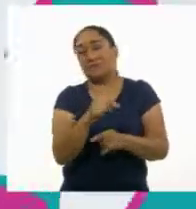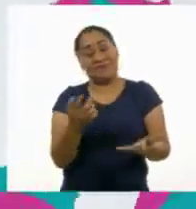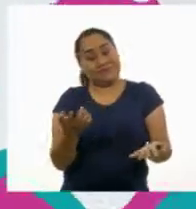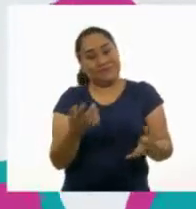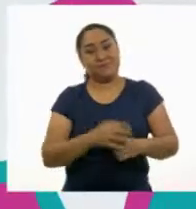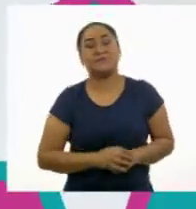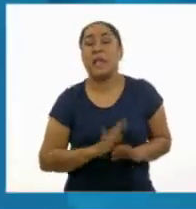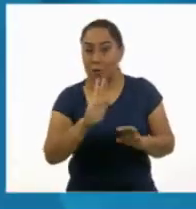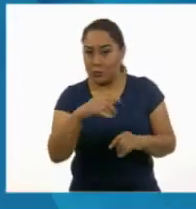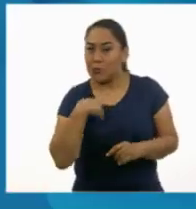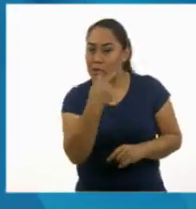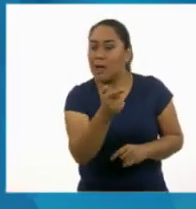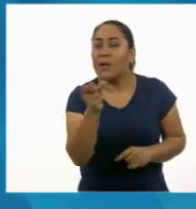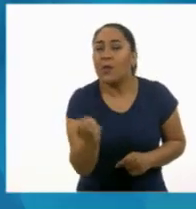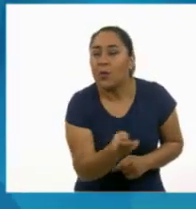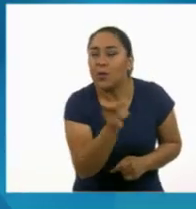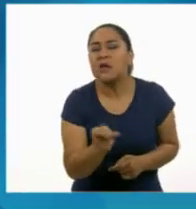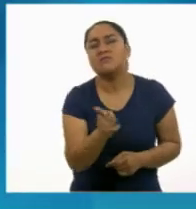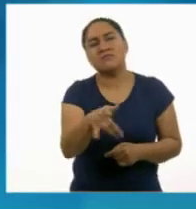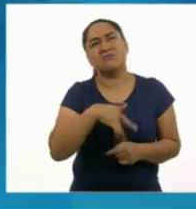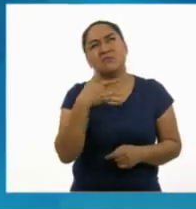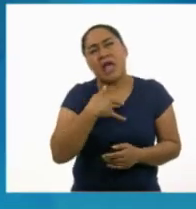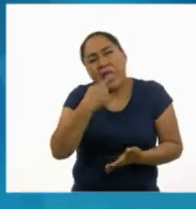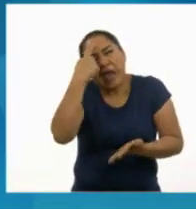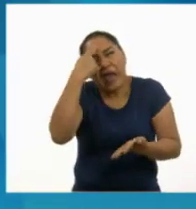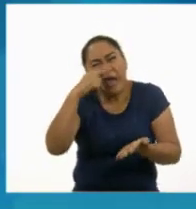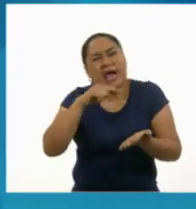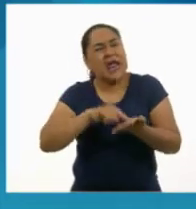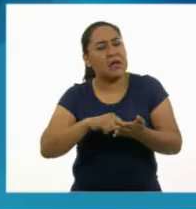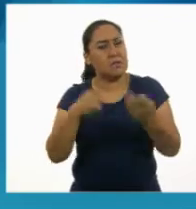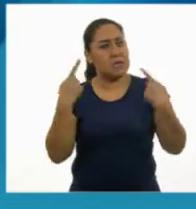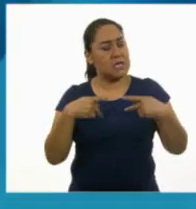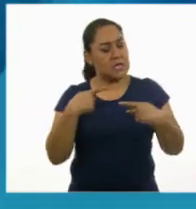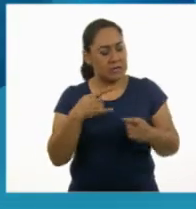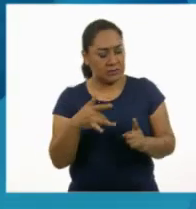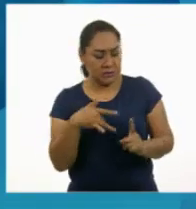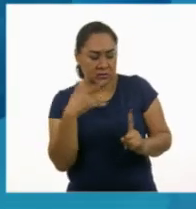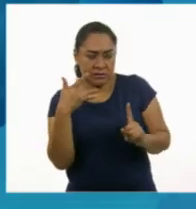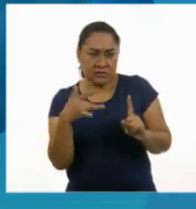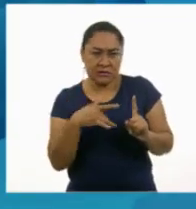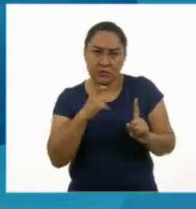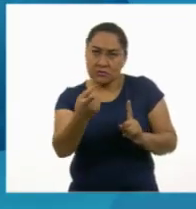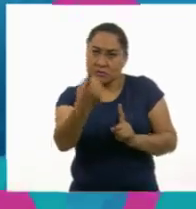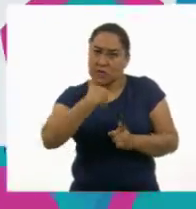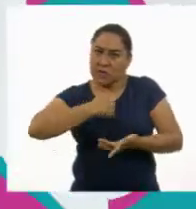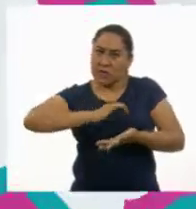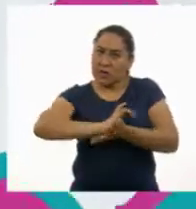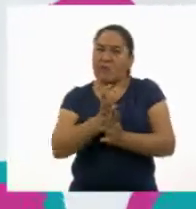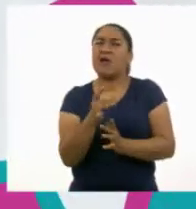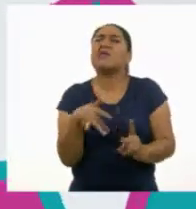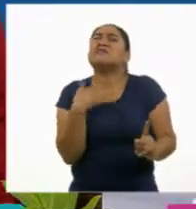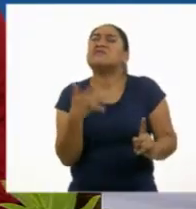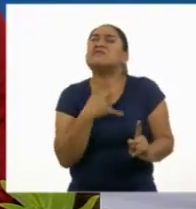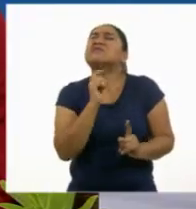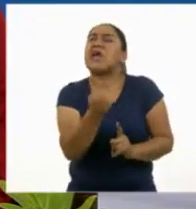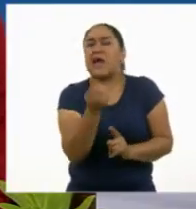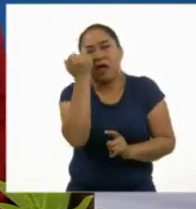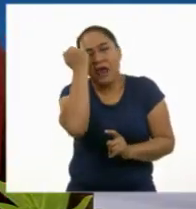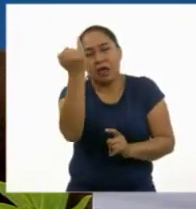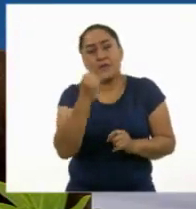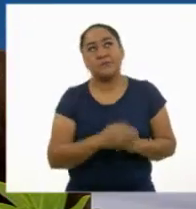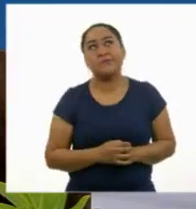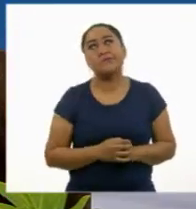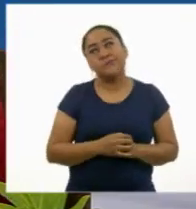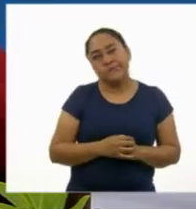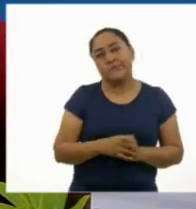les quiero preguntar, ¿qué creen que sientan las personas cuando sufren este tipo de discriminación? Pues creo que sí se